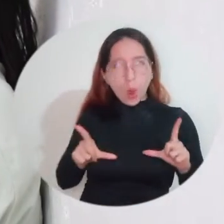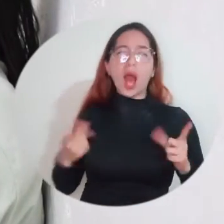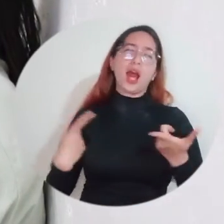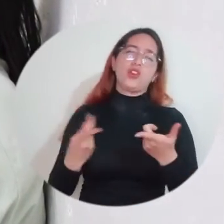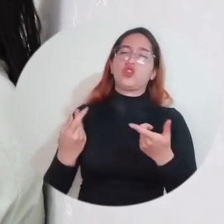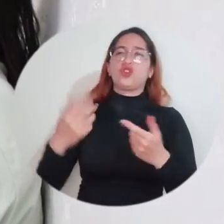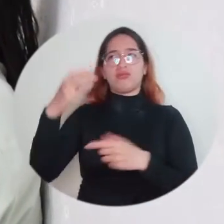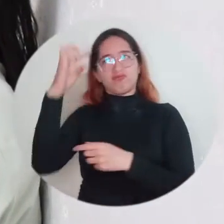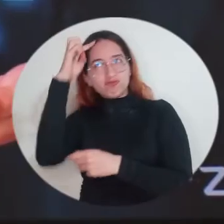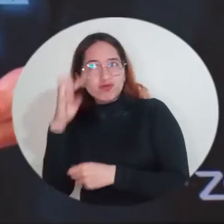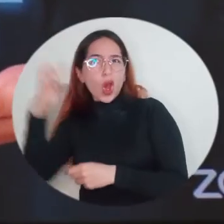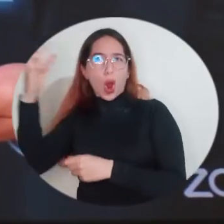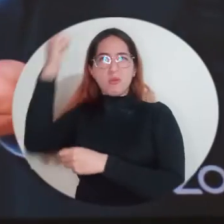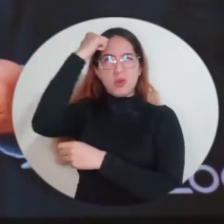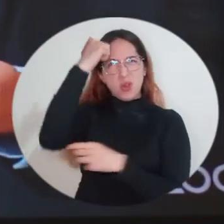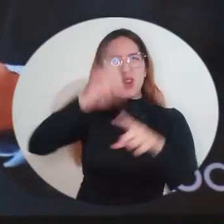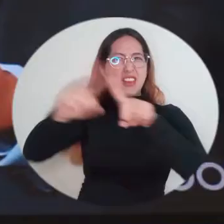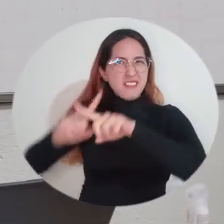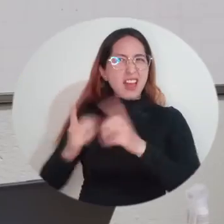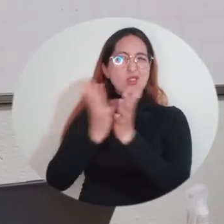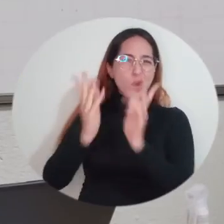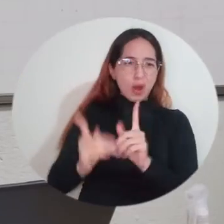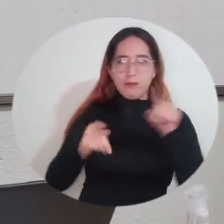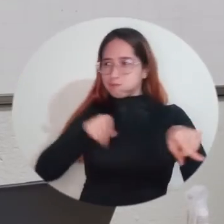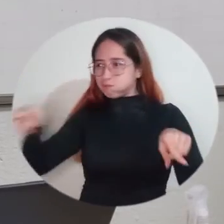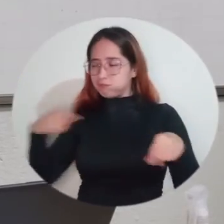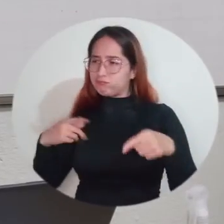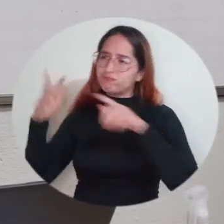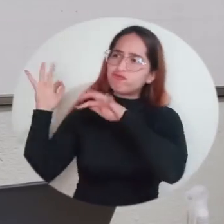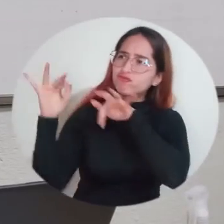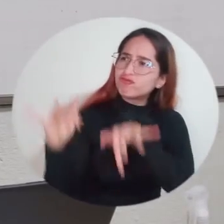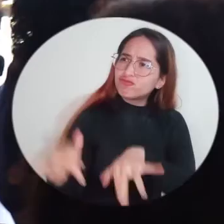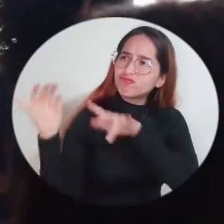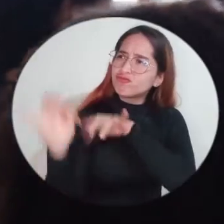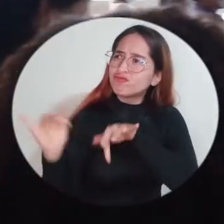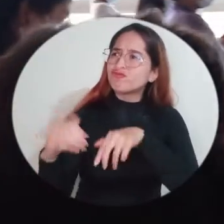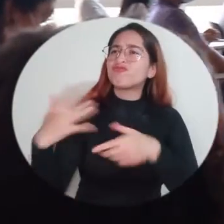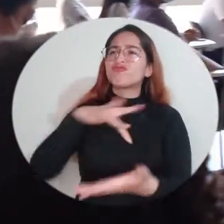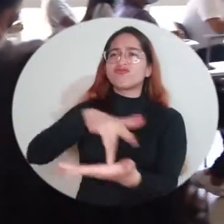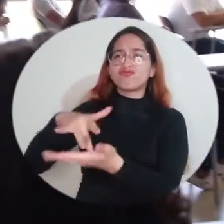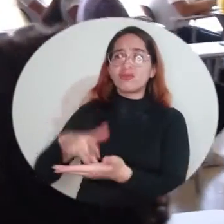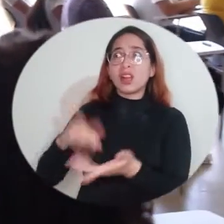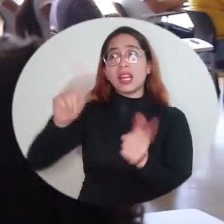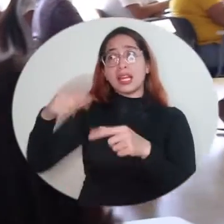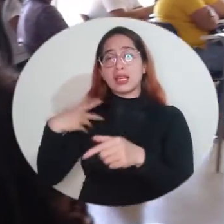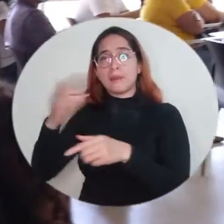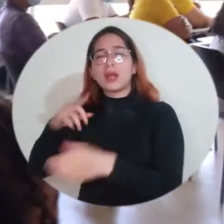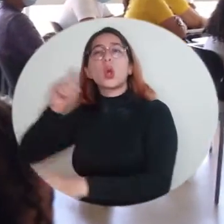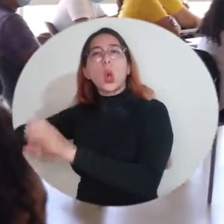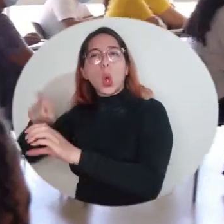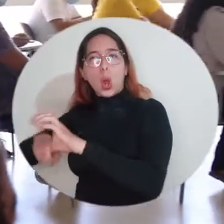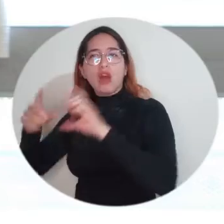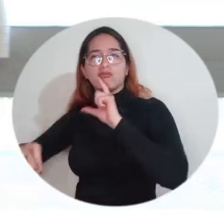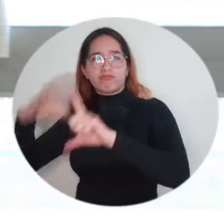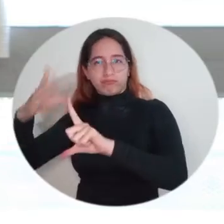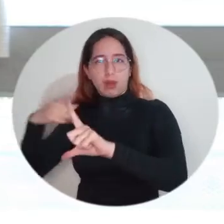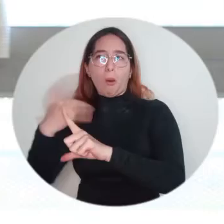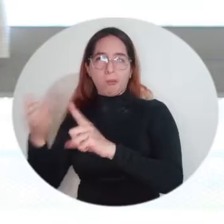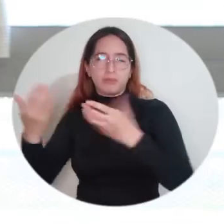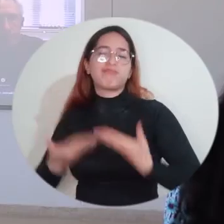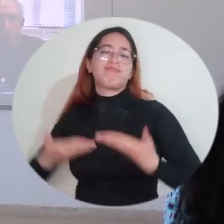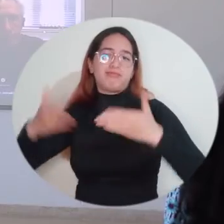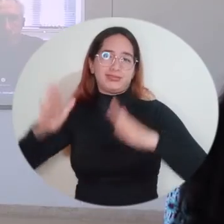instituciones, emprendedores y miembros de la comunidad en general, a través de escenarios presenciales en Santa Marta y Ciénaga y las plataformas